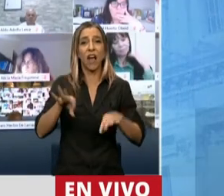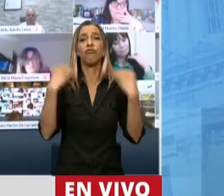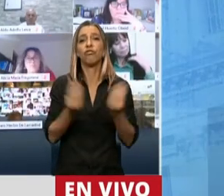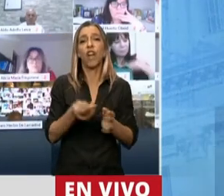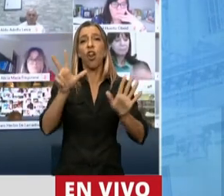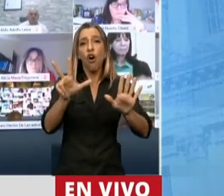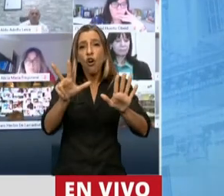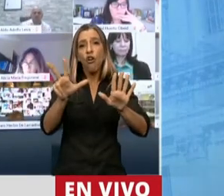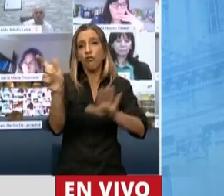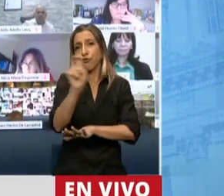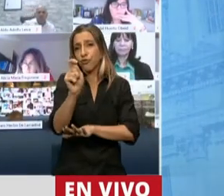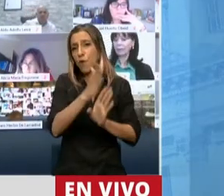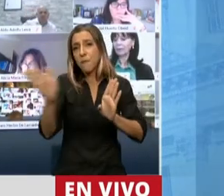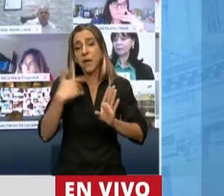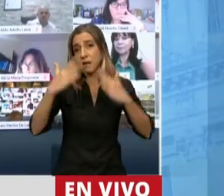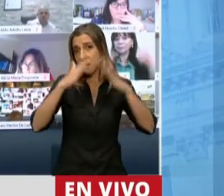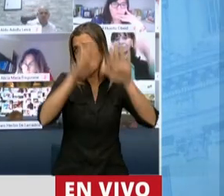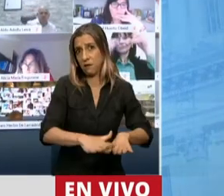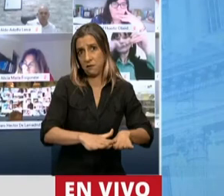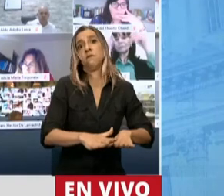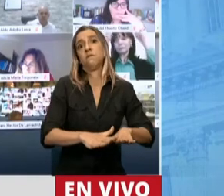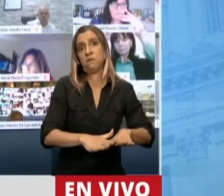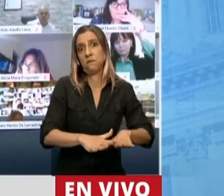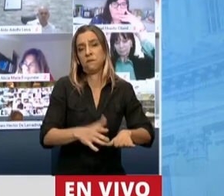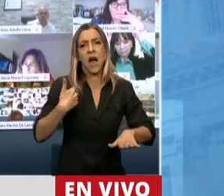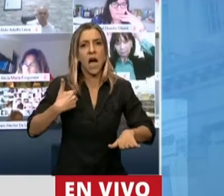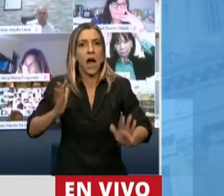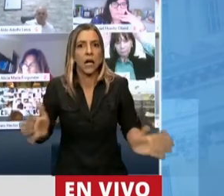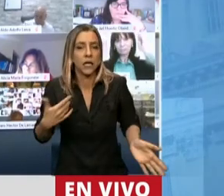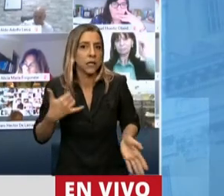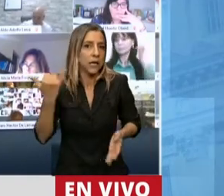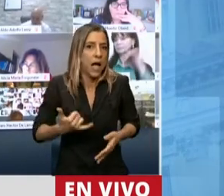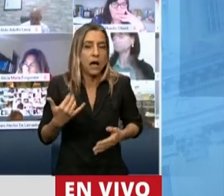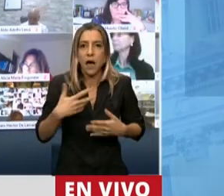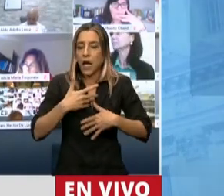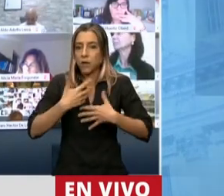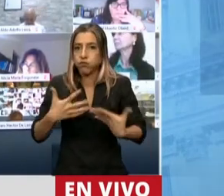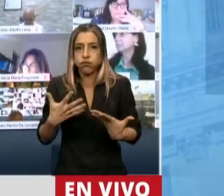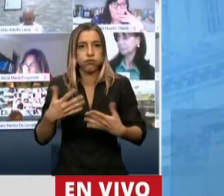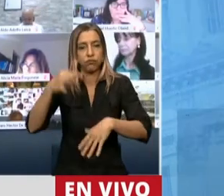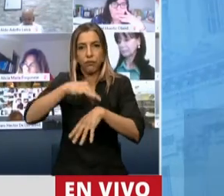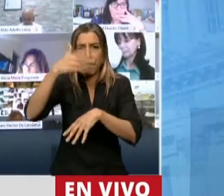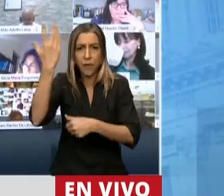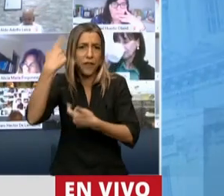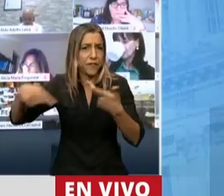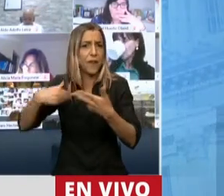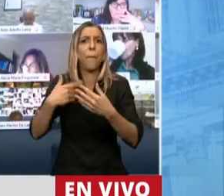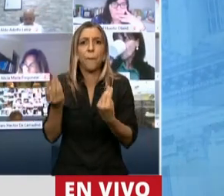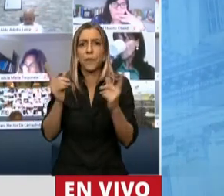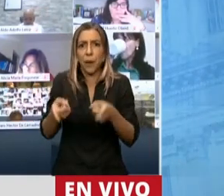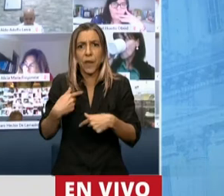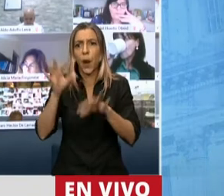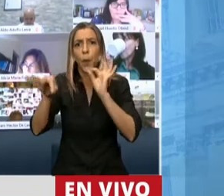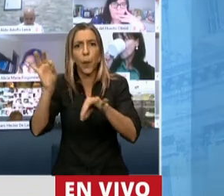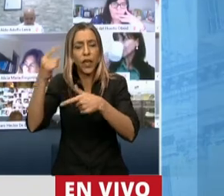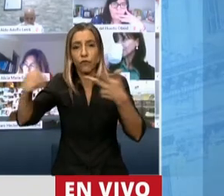en una Argentina que además tuvo realidades epidemiológicas diversas, diferentes. Municipios que hasta hace